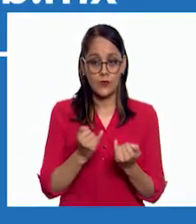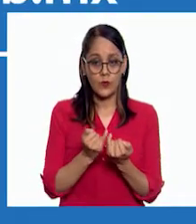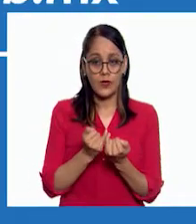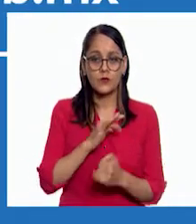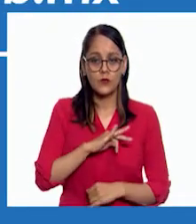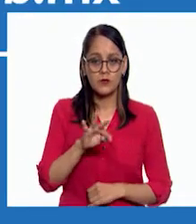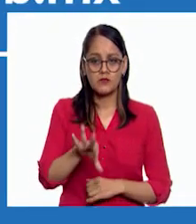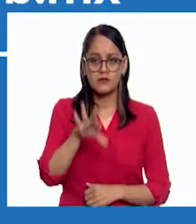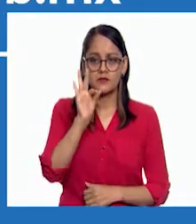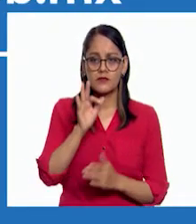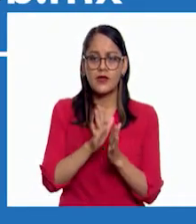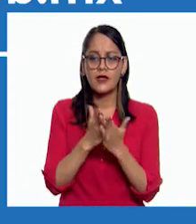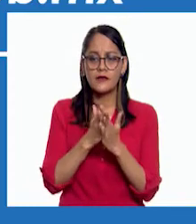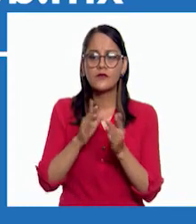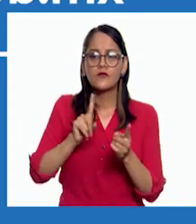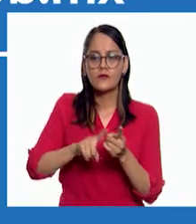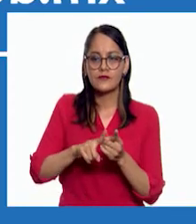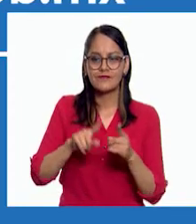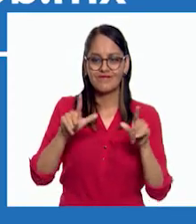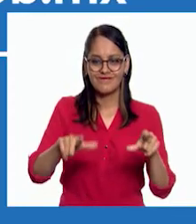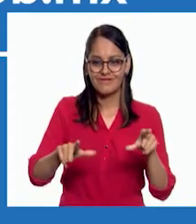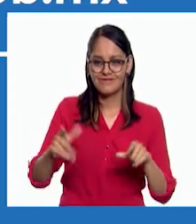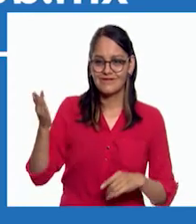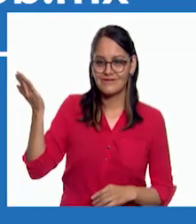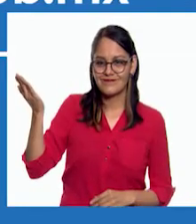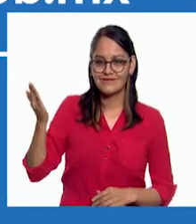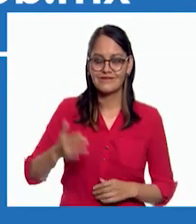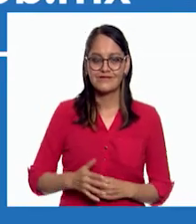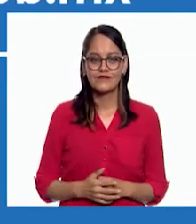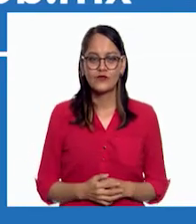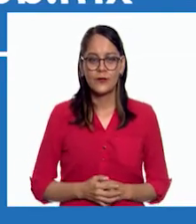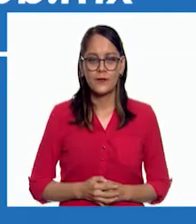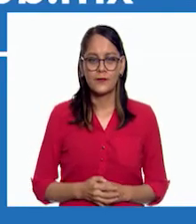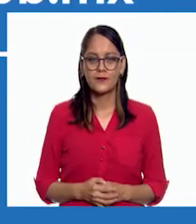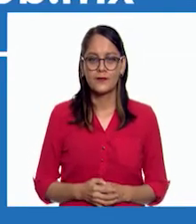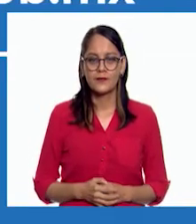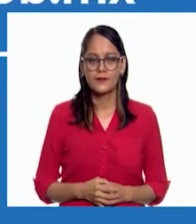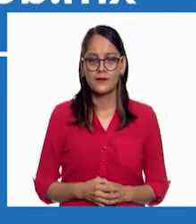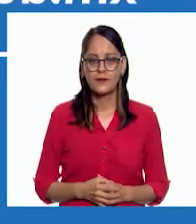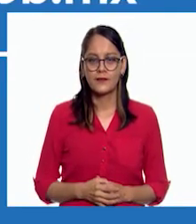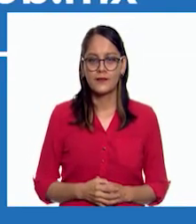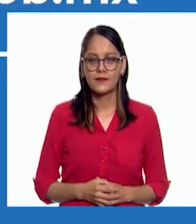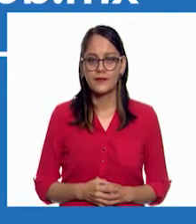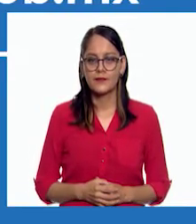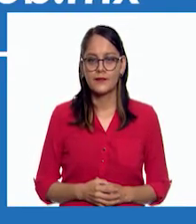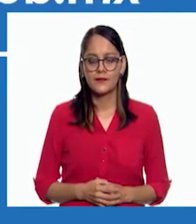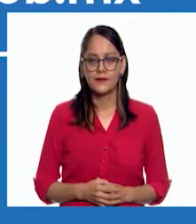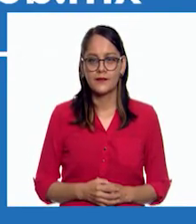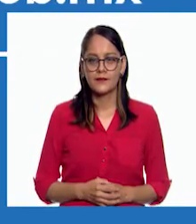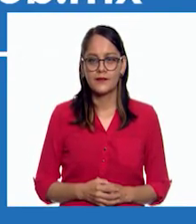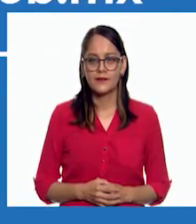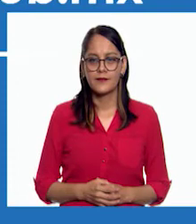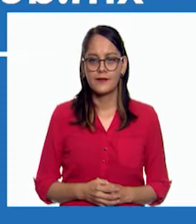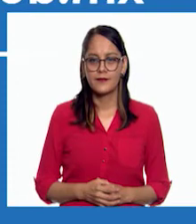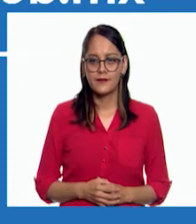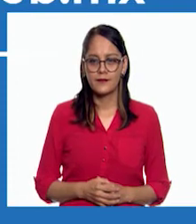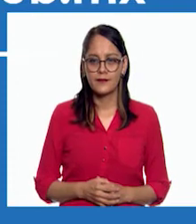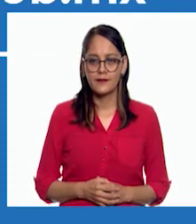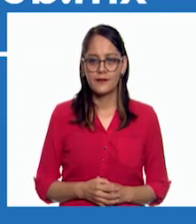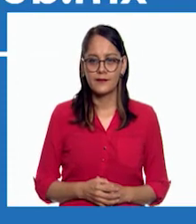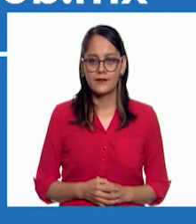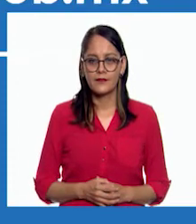puedes encontrar los libros de texto en la página conaliteg.cep.gob